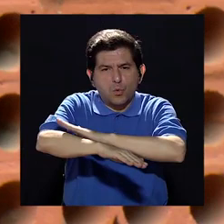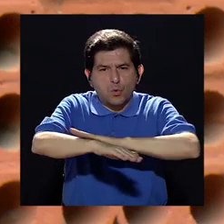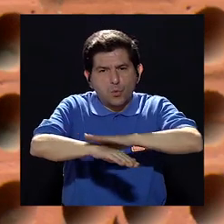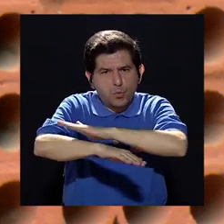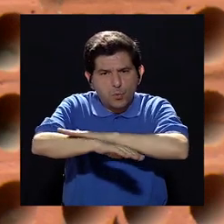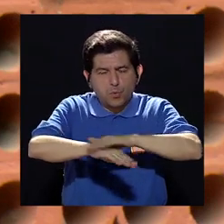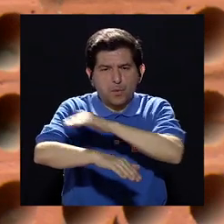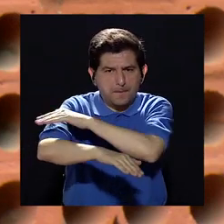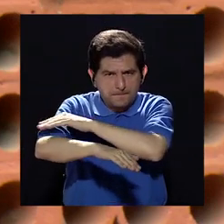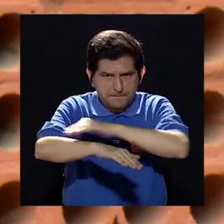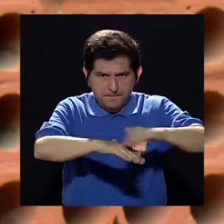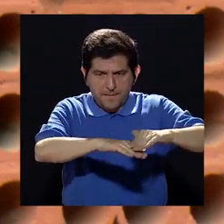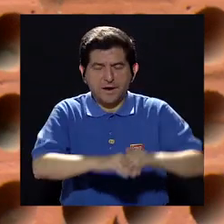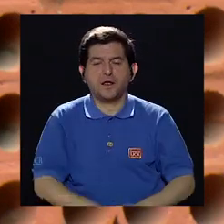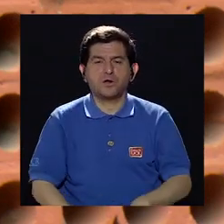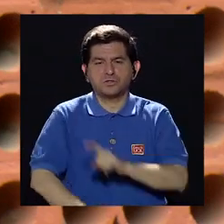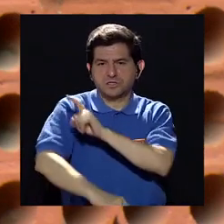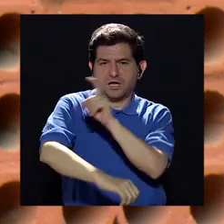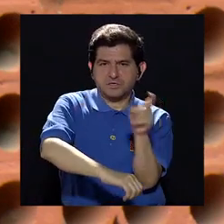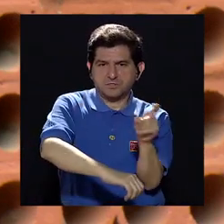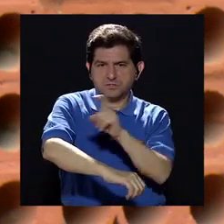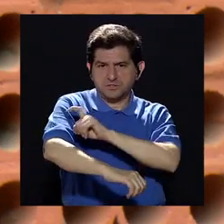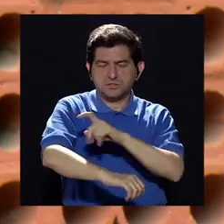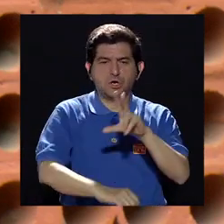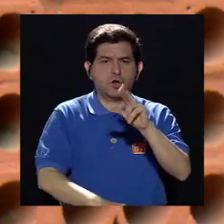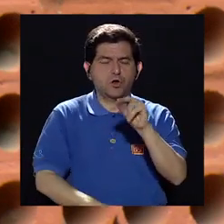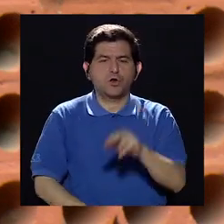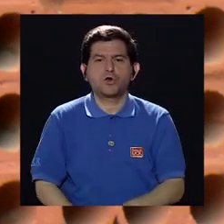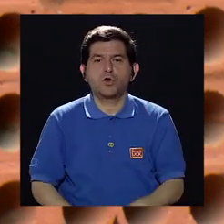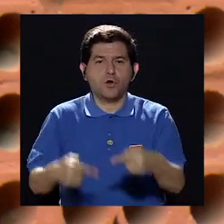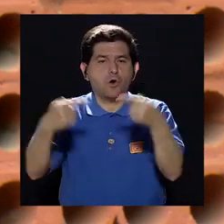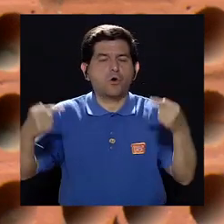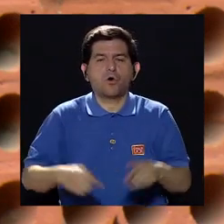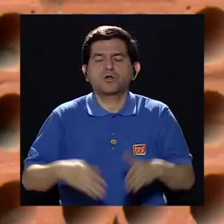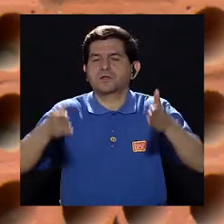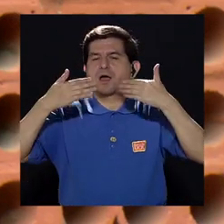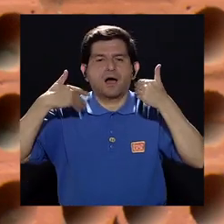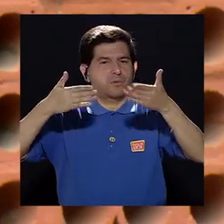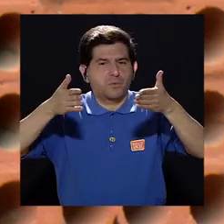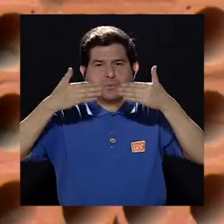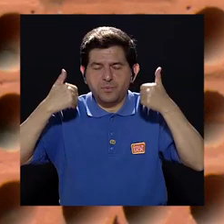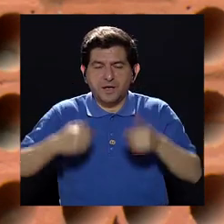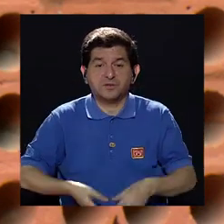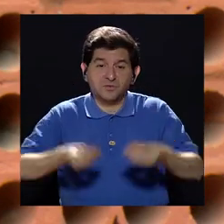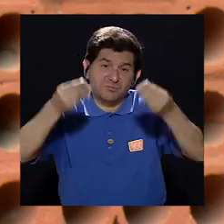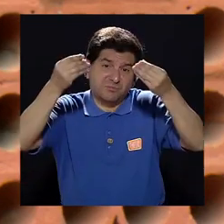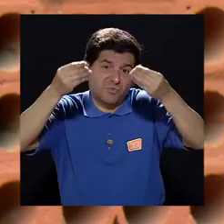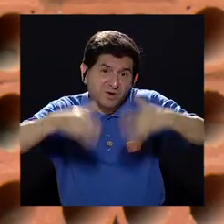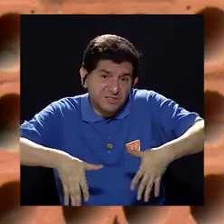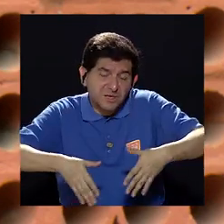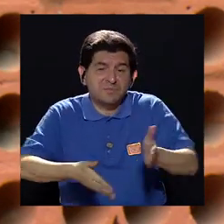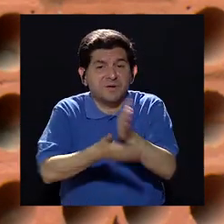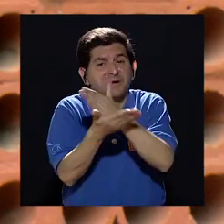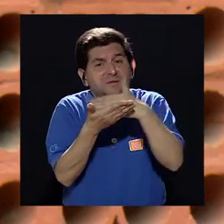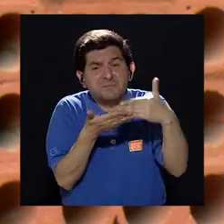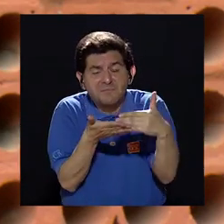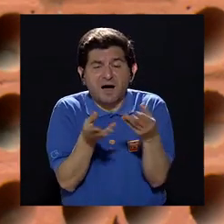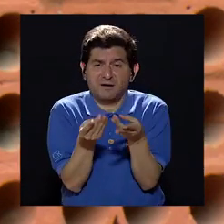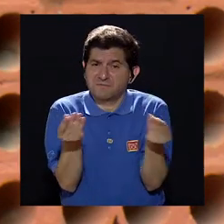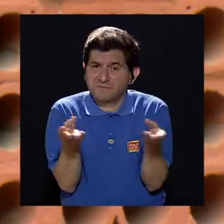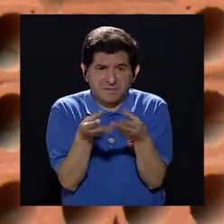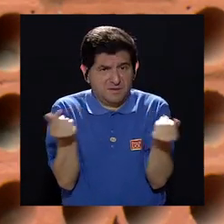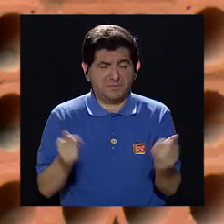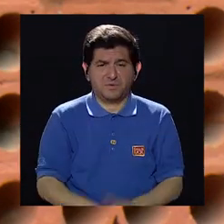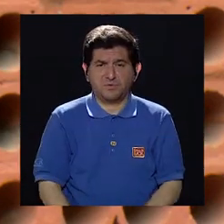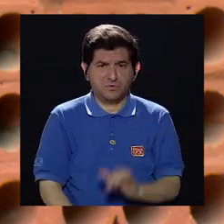parejo. Si es un spray, obviamente no ponerlo contra el viento y tal, donde podamos perder dosis del